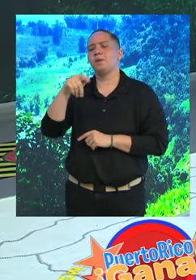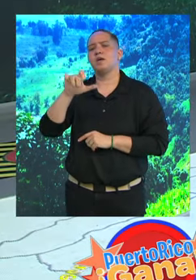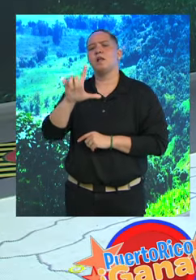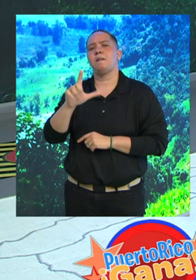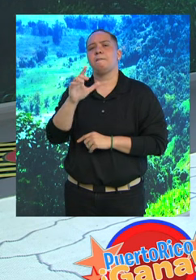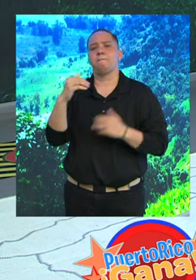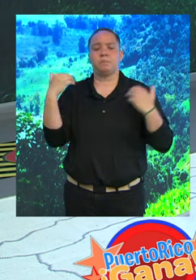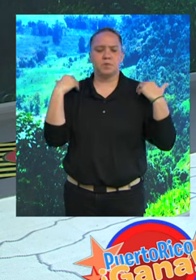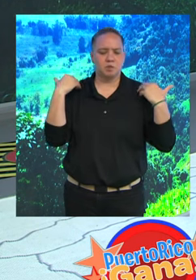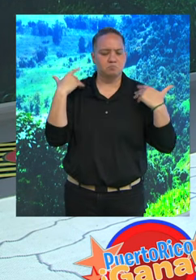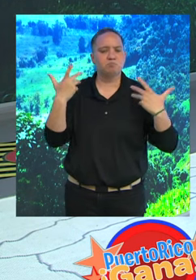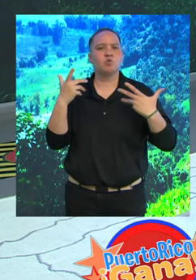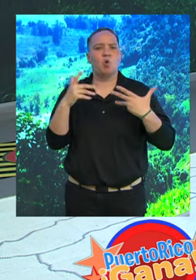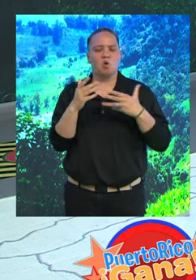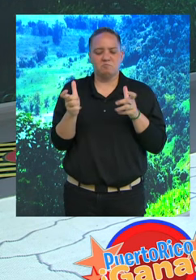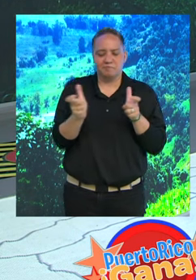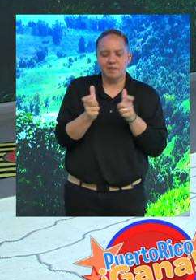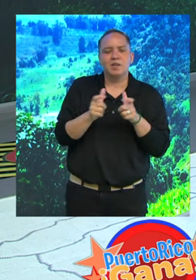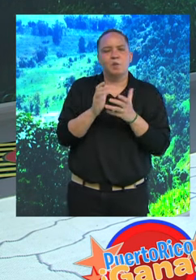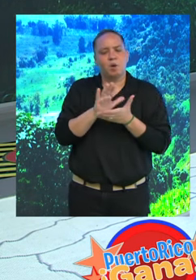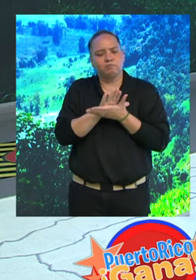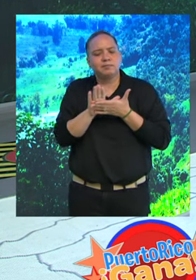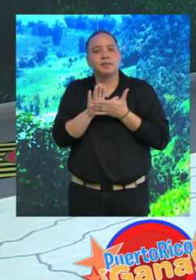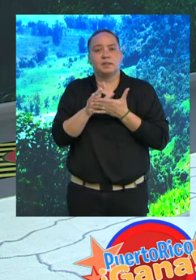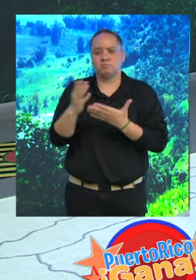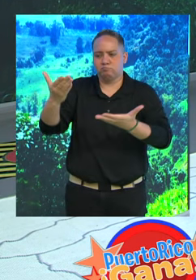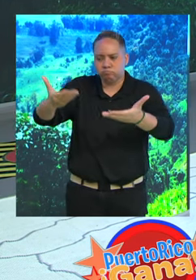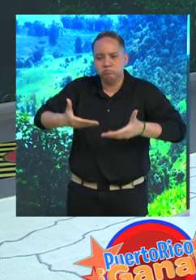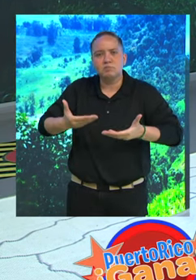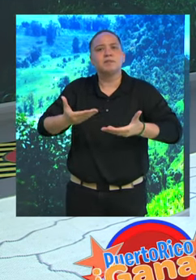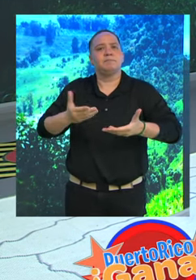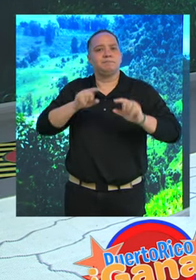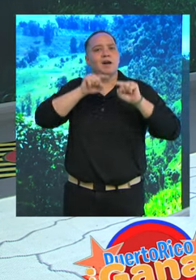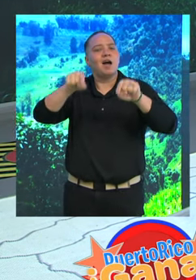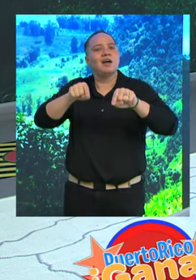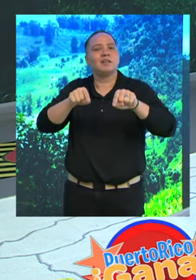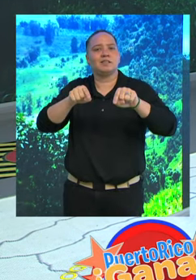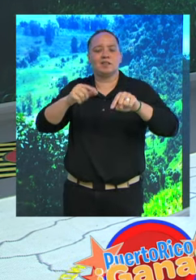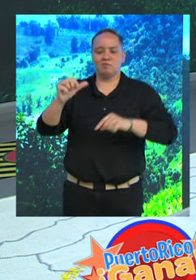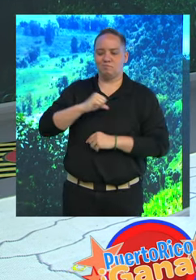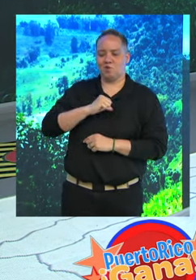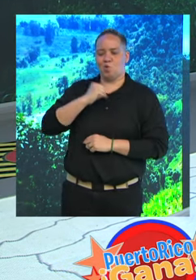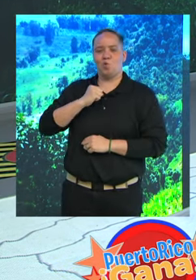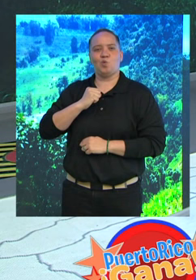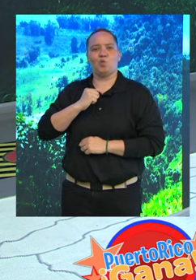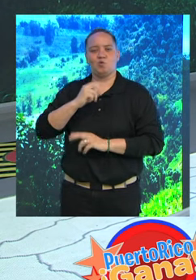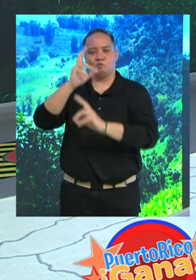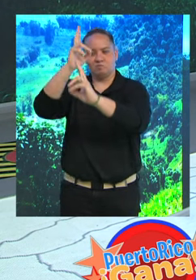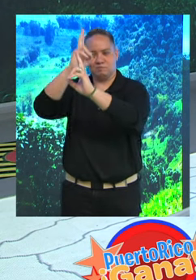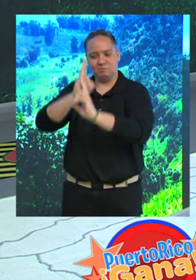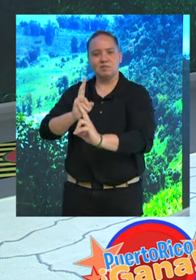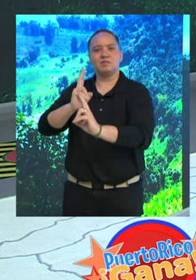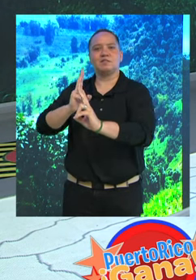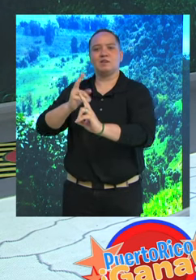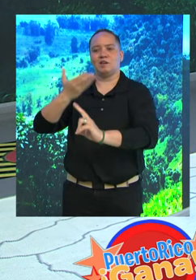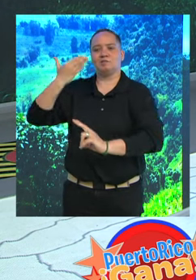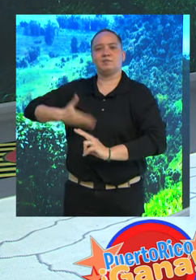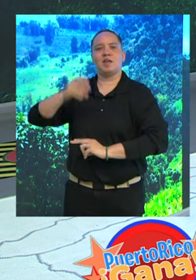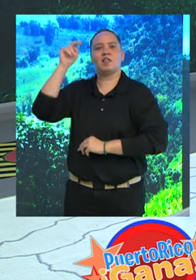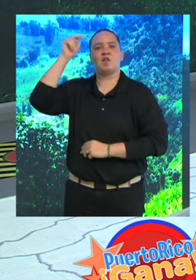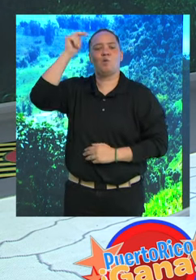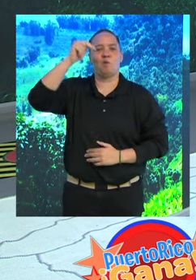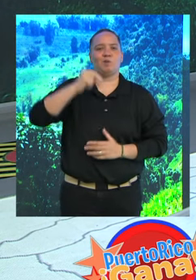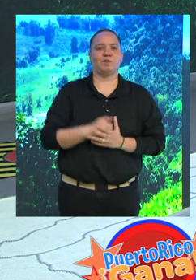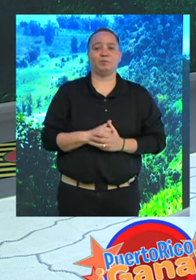pequeño, pero muy acogedor, muy cómodo, así que la invitación es que vayan, porque es mi orgullo, es un honor ser de Nahuabo. Eso es,